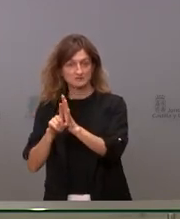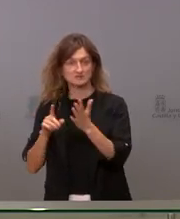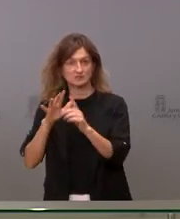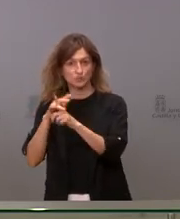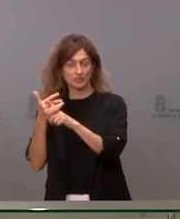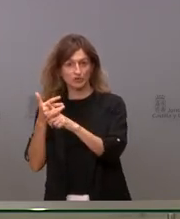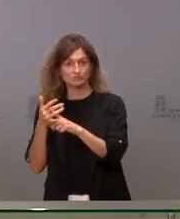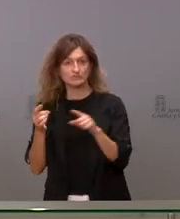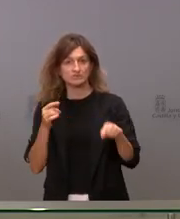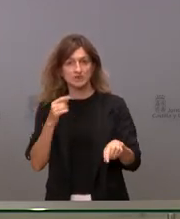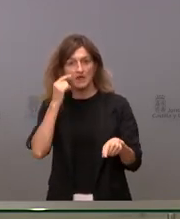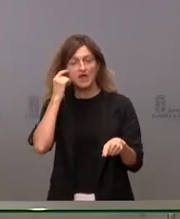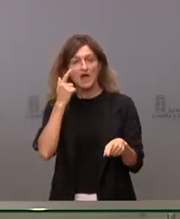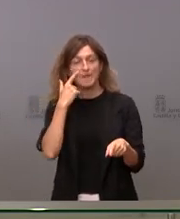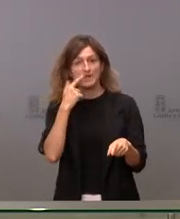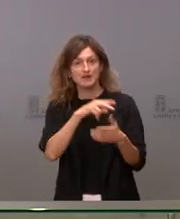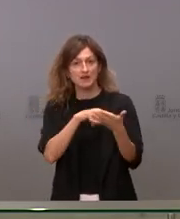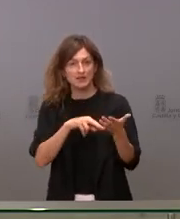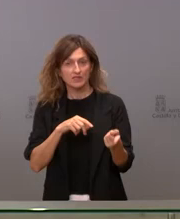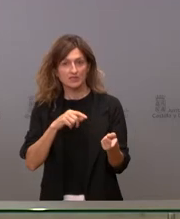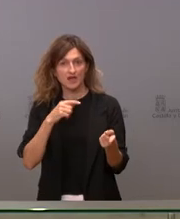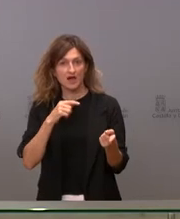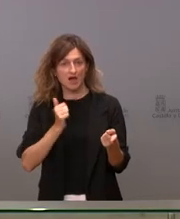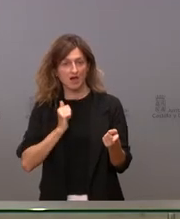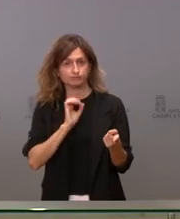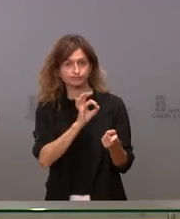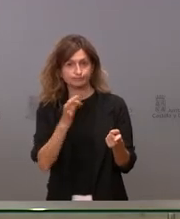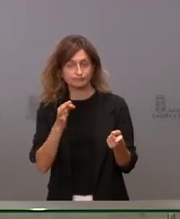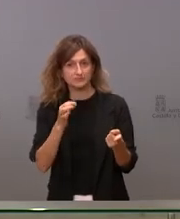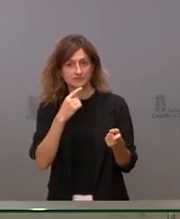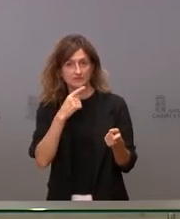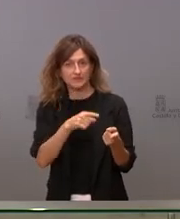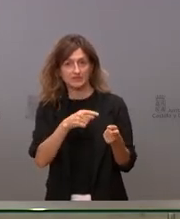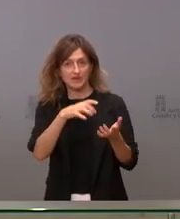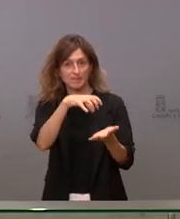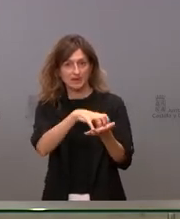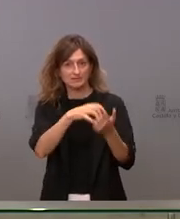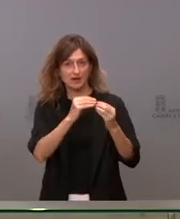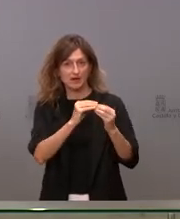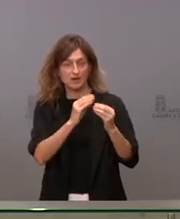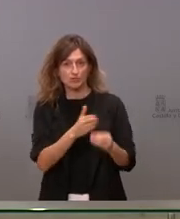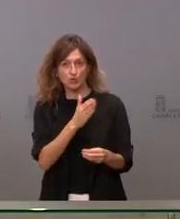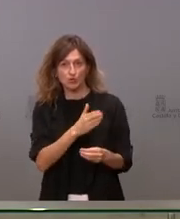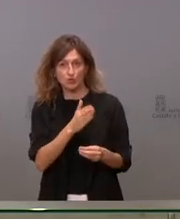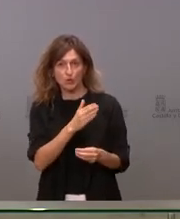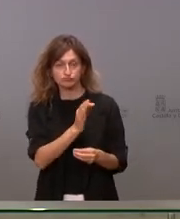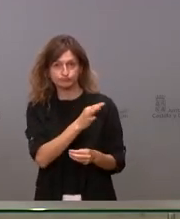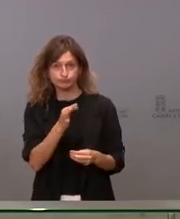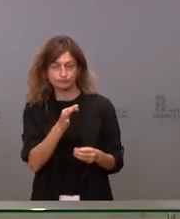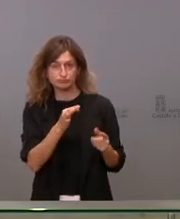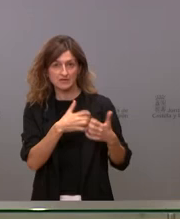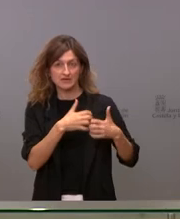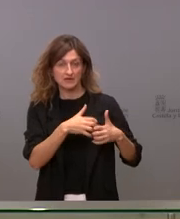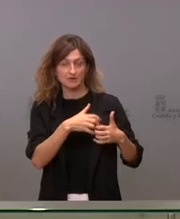pues parece que ahora sí le puede resultar ser rentable abrir esa planta de producción cuando es la única que no tiene